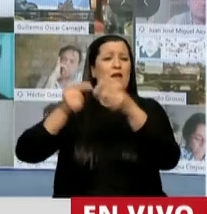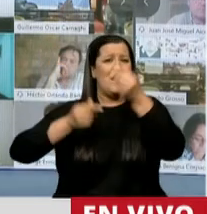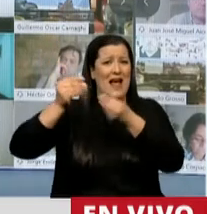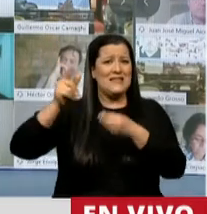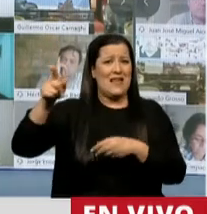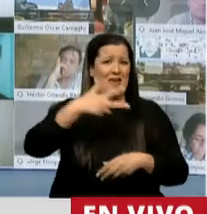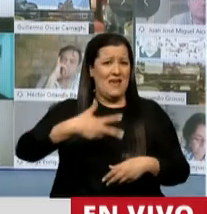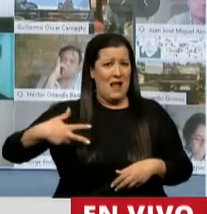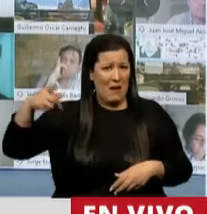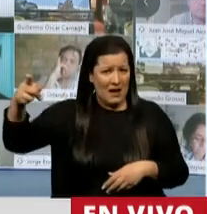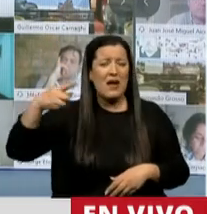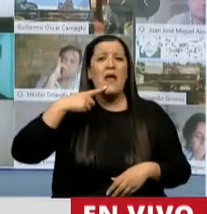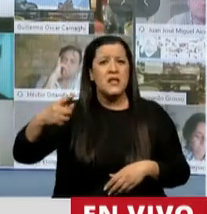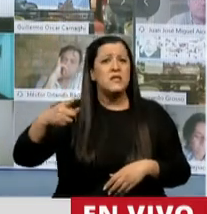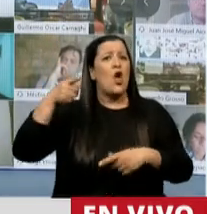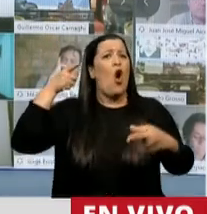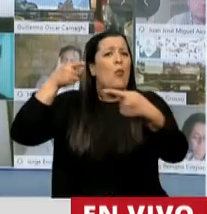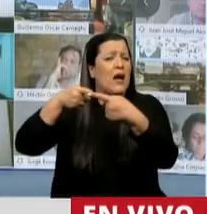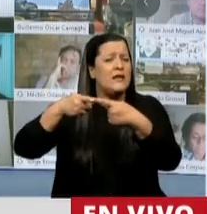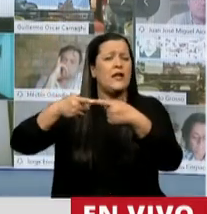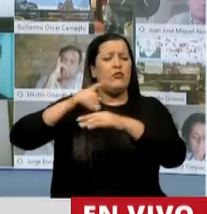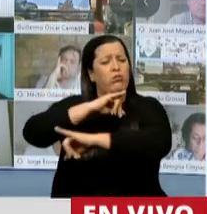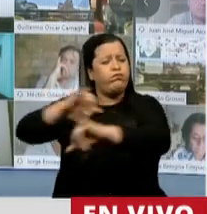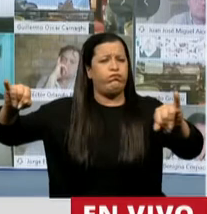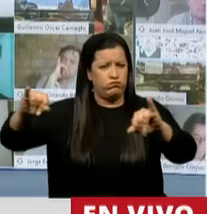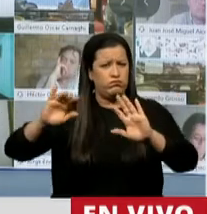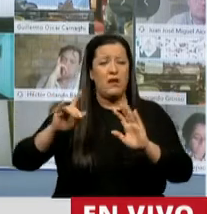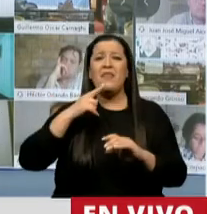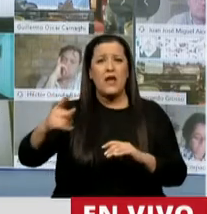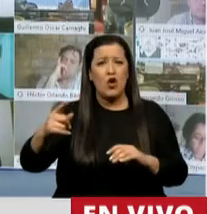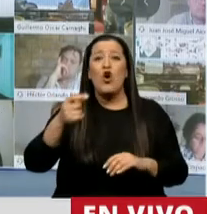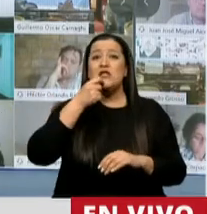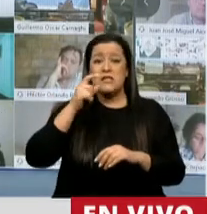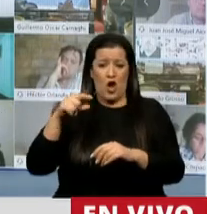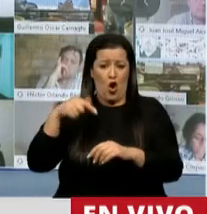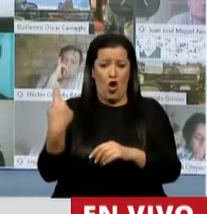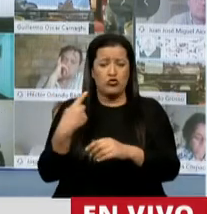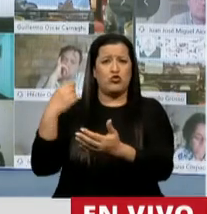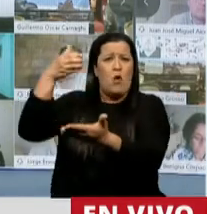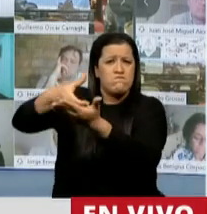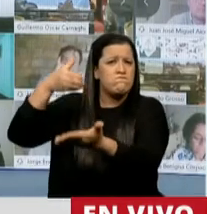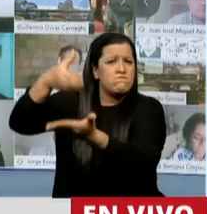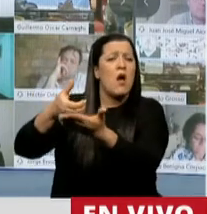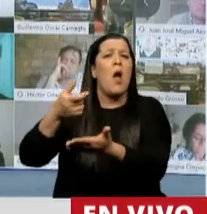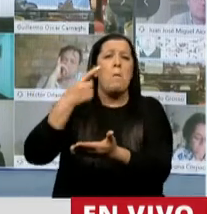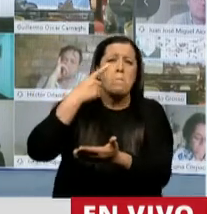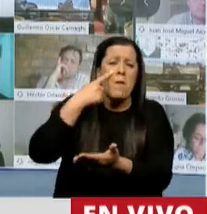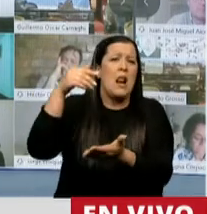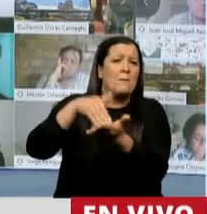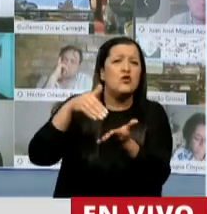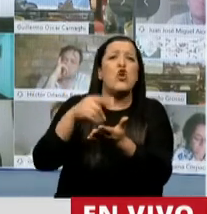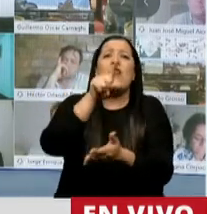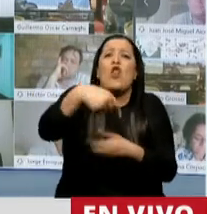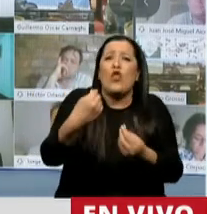definido claramente el objetivo de esta medida. Dice, si invertimos miles de millones procedentes de los